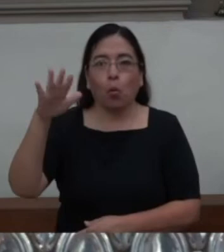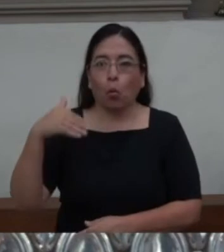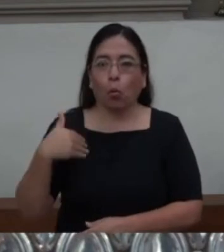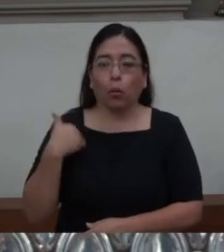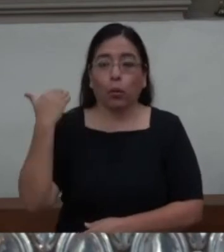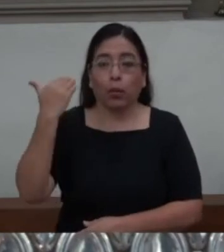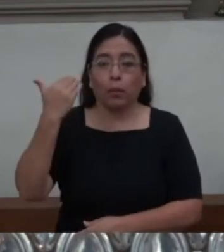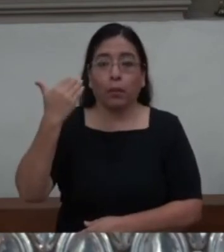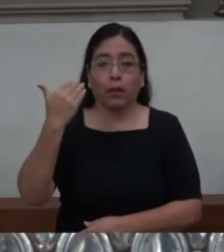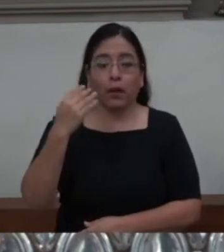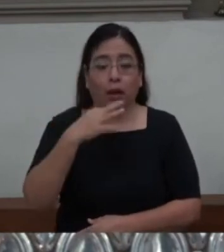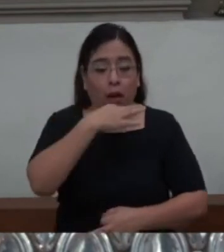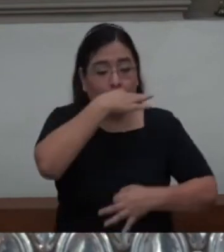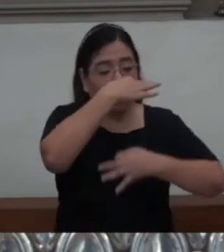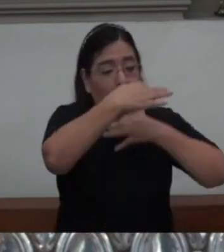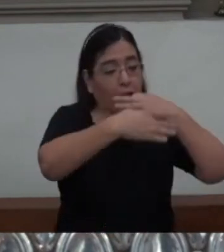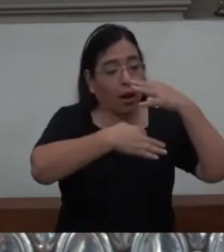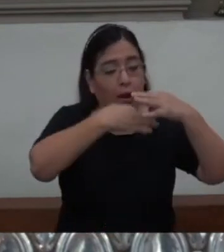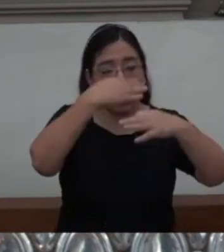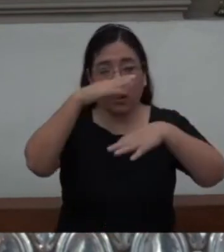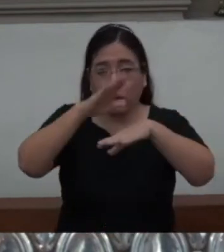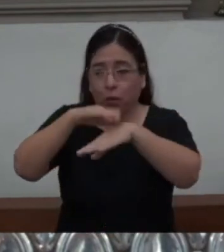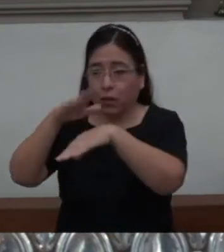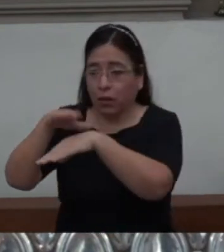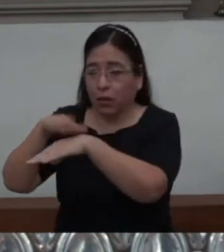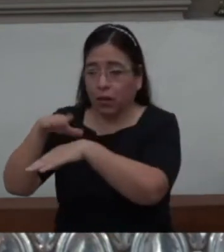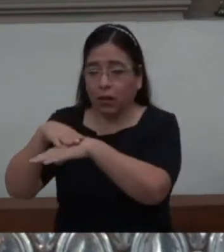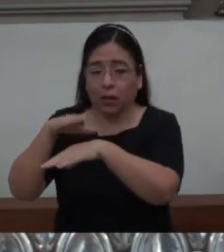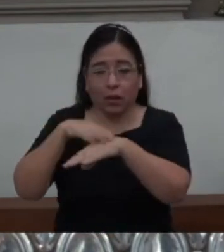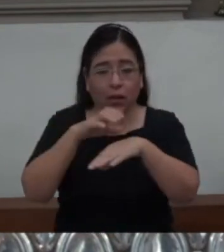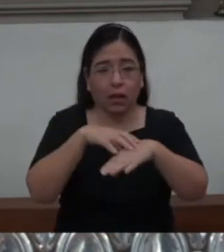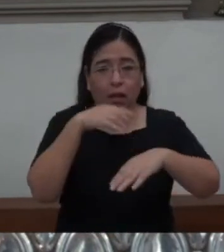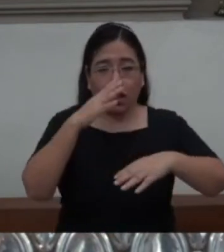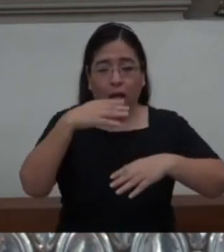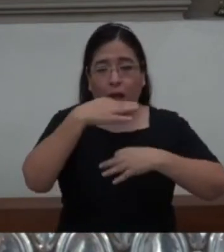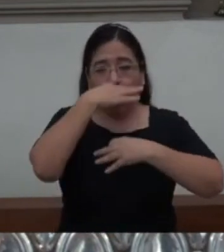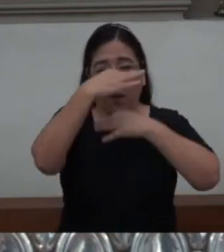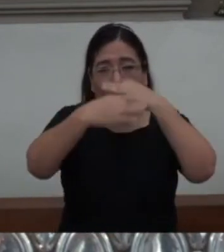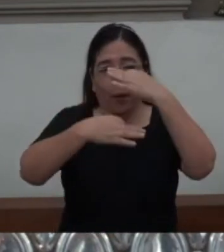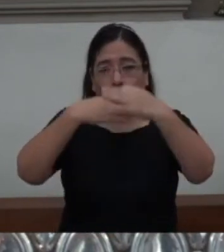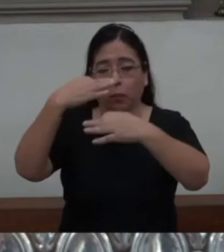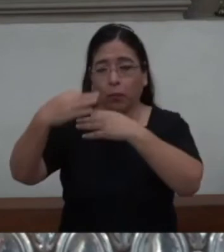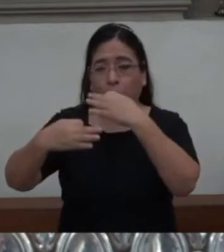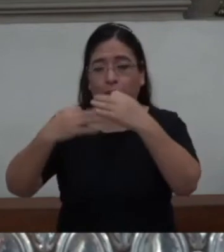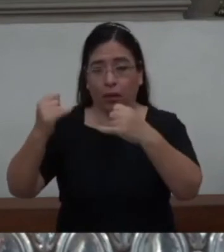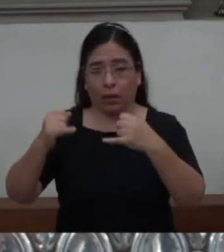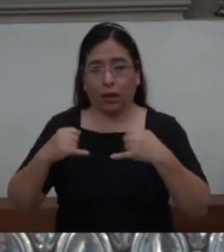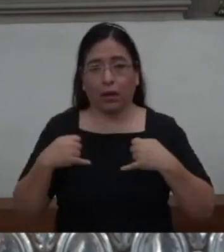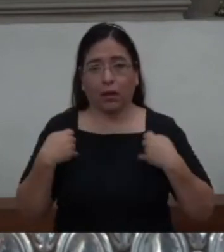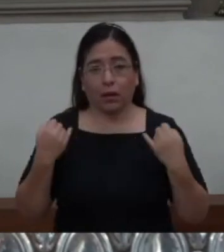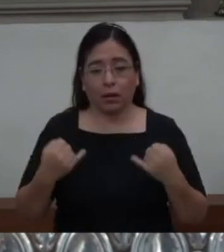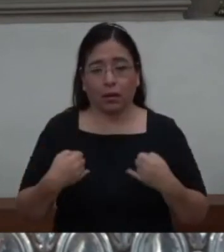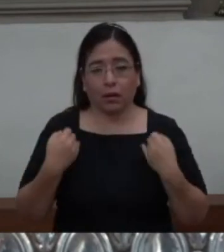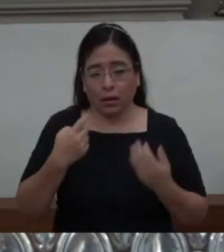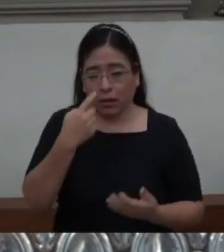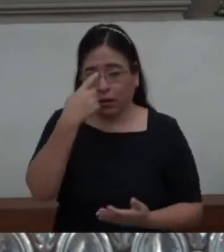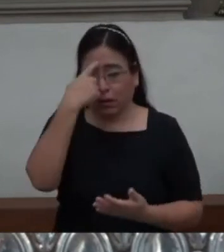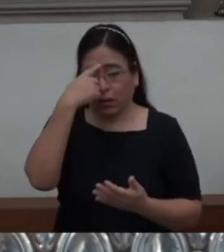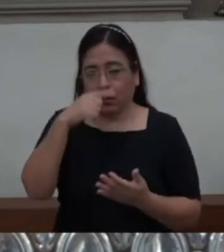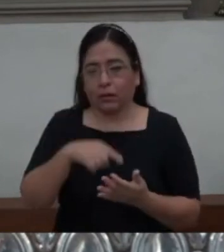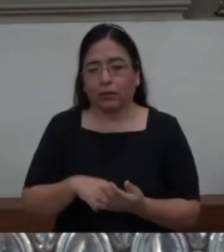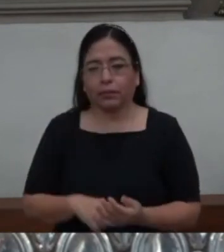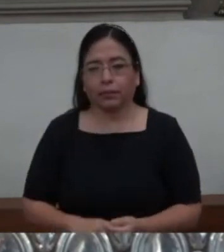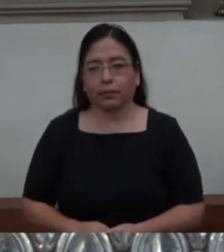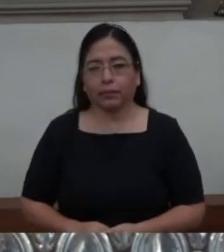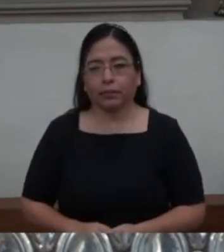la palabra a muchos jóvenes y a muchos adolescentes. También